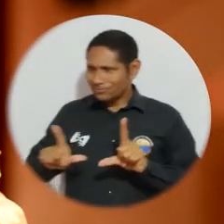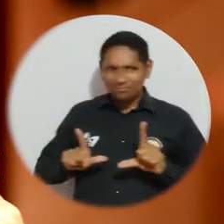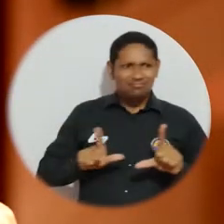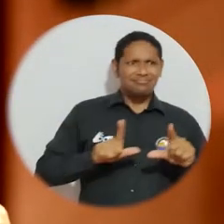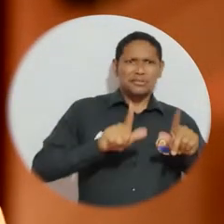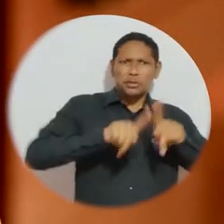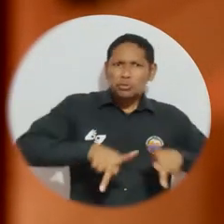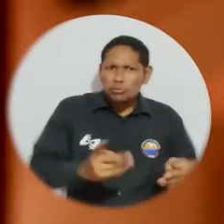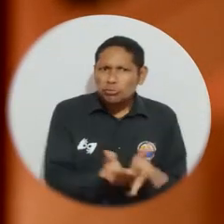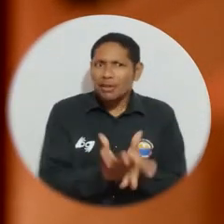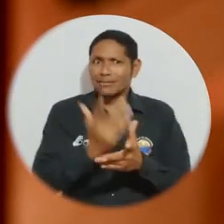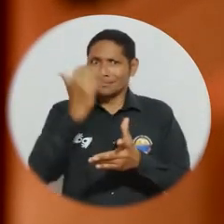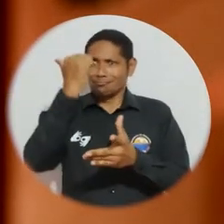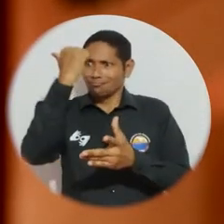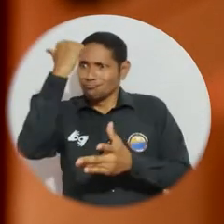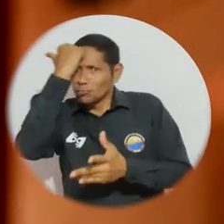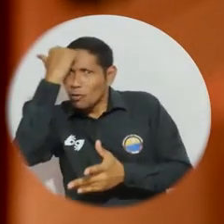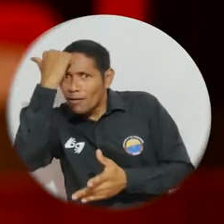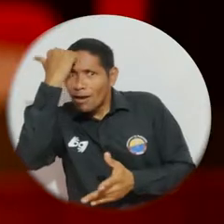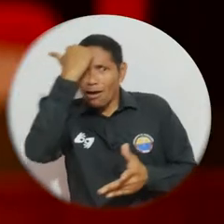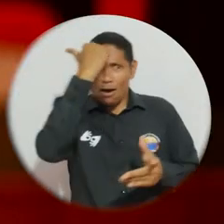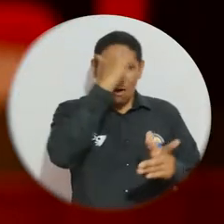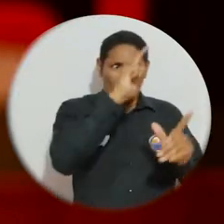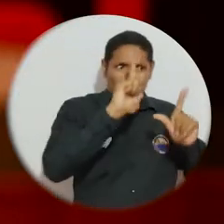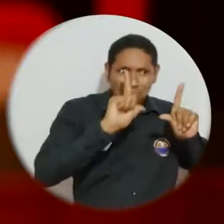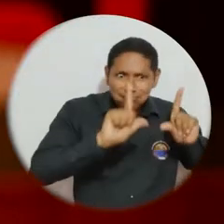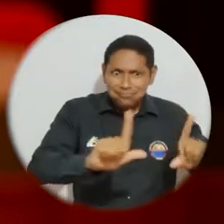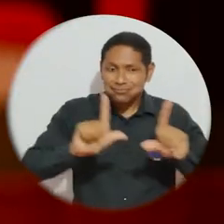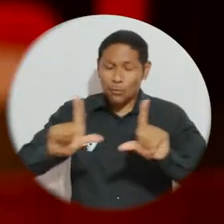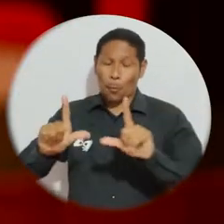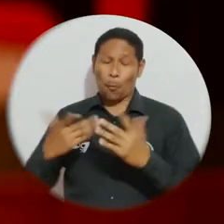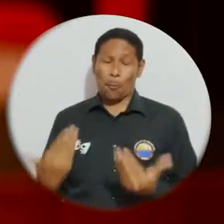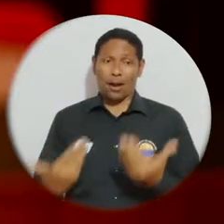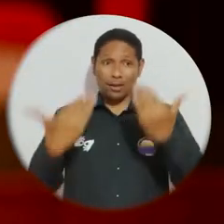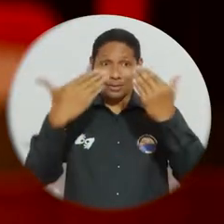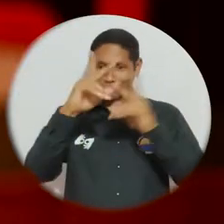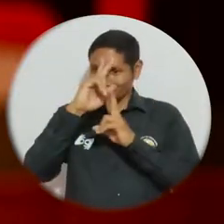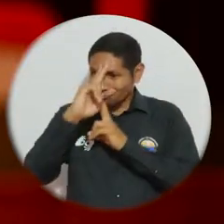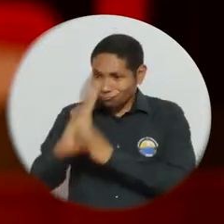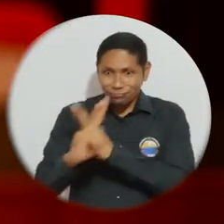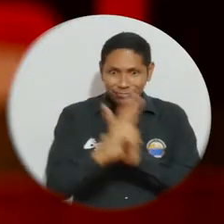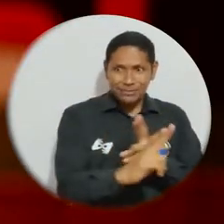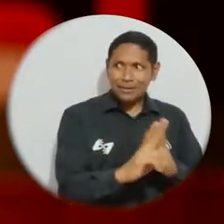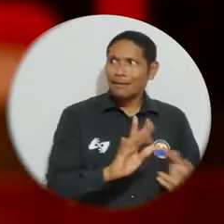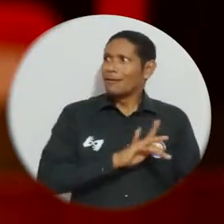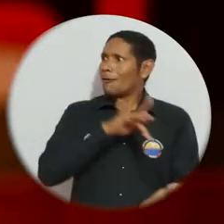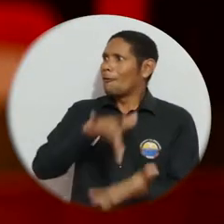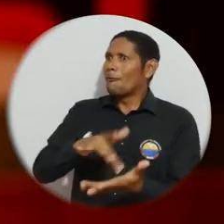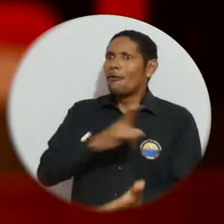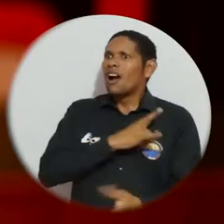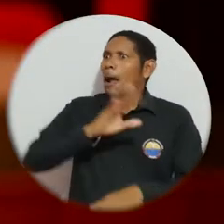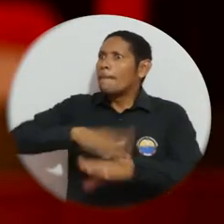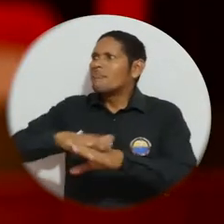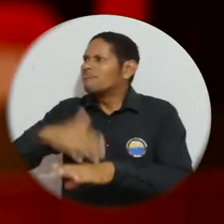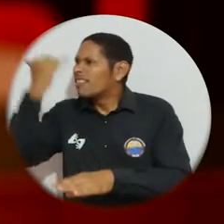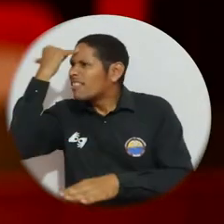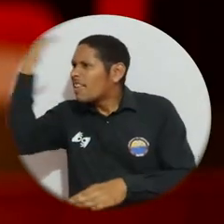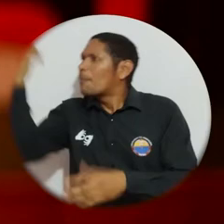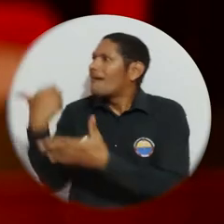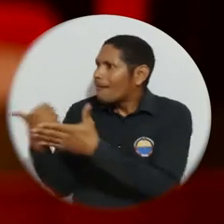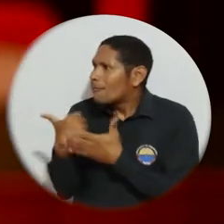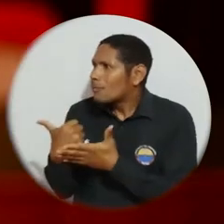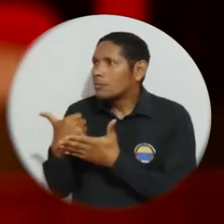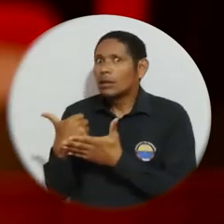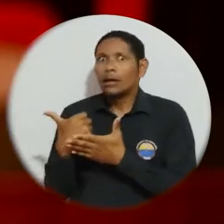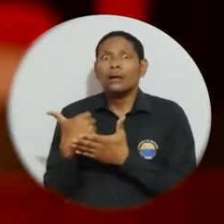docentes y egresados del Programa de Cine y Audiovisuales. Uno puede llegar a la universidad y decir, hey, tengo esta idea, me gustaría que por